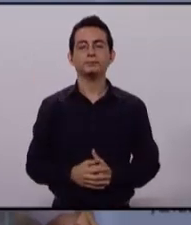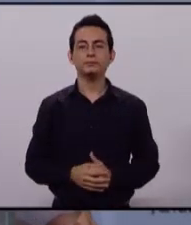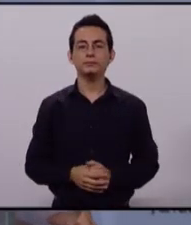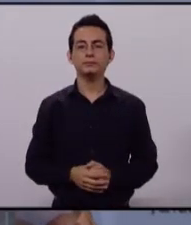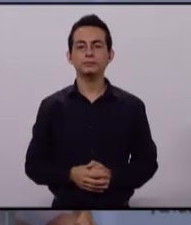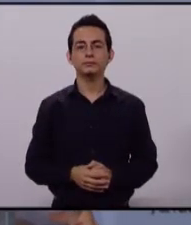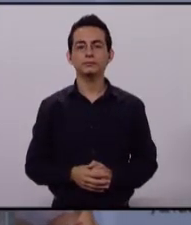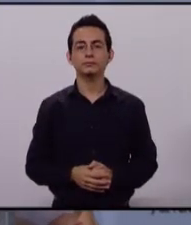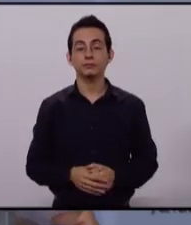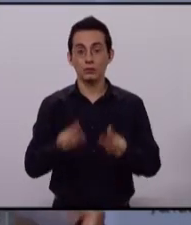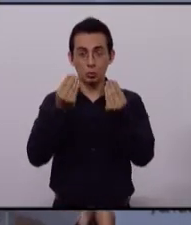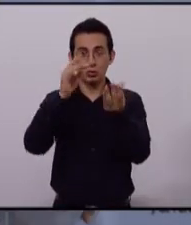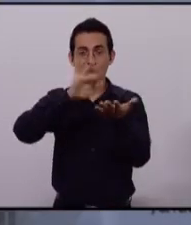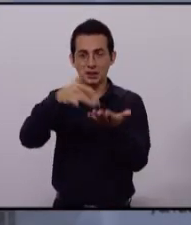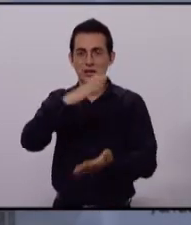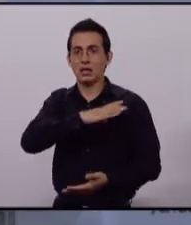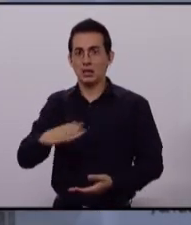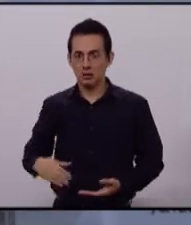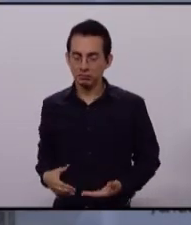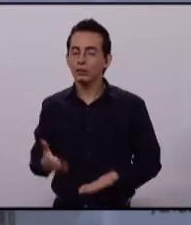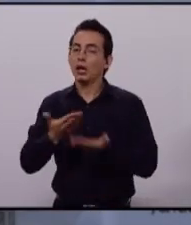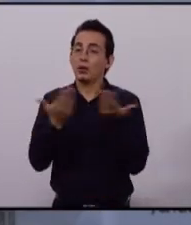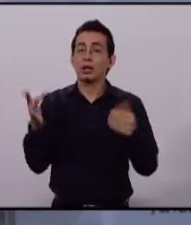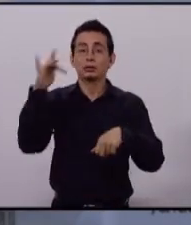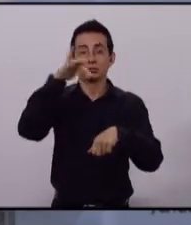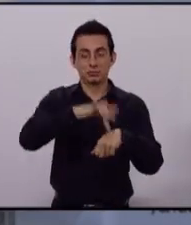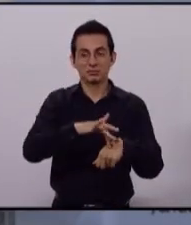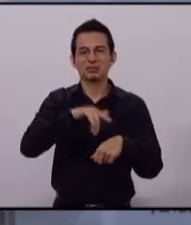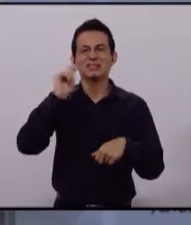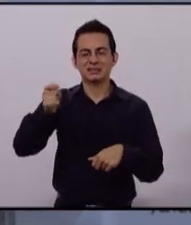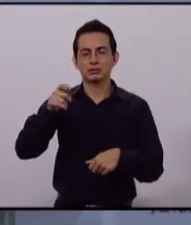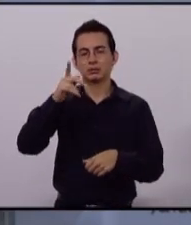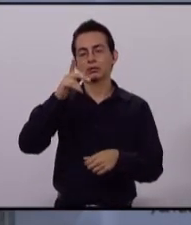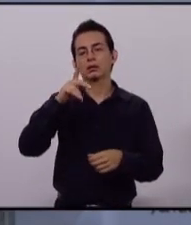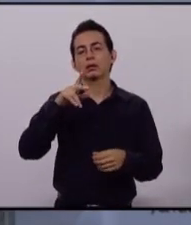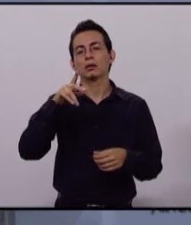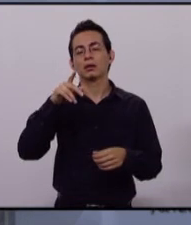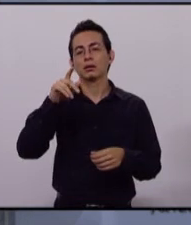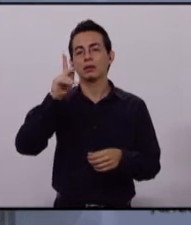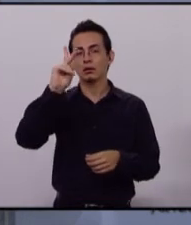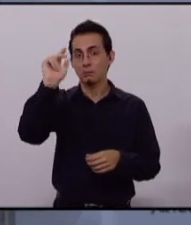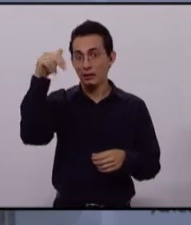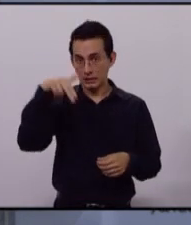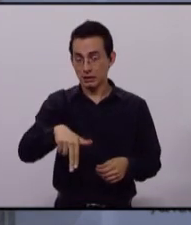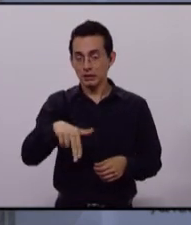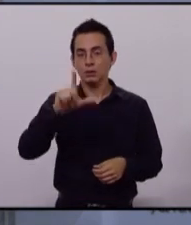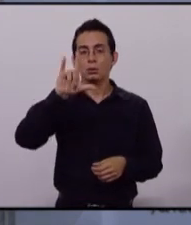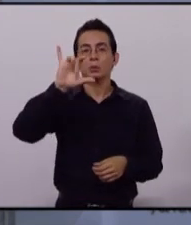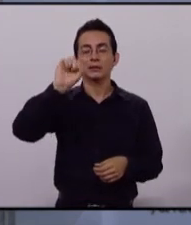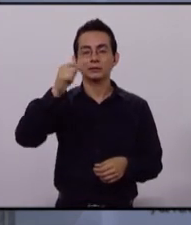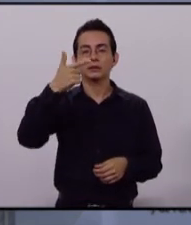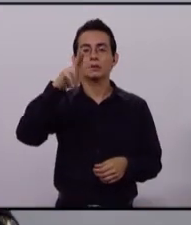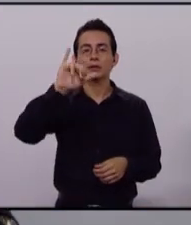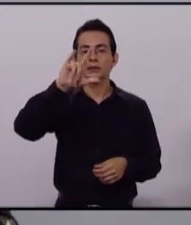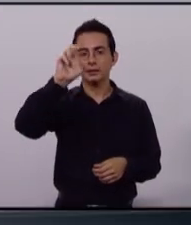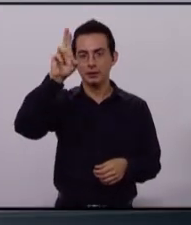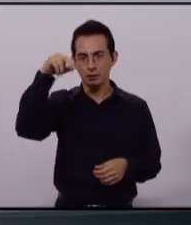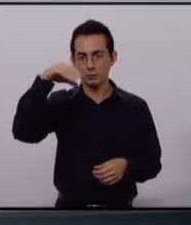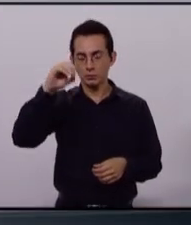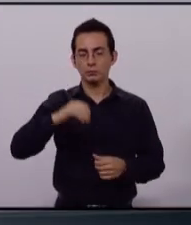Muchas gracias, candidato. Es el turno ahora del candidato del Partido Acción Nacional, Luis Guillermo Martínez Mora.